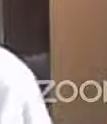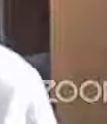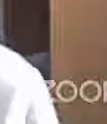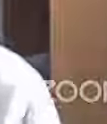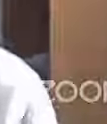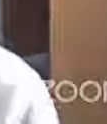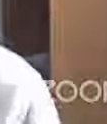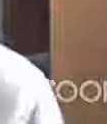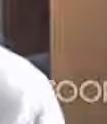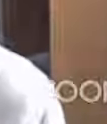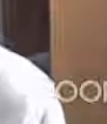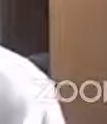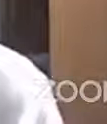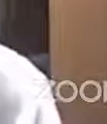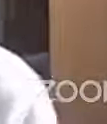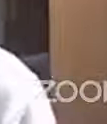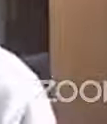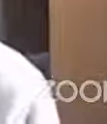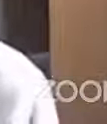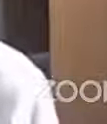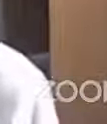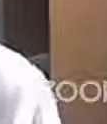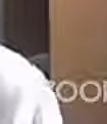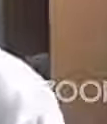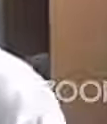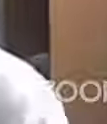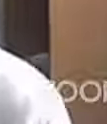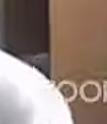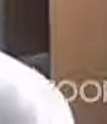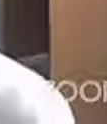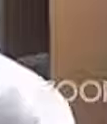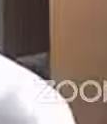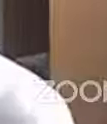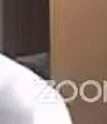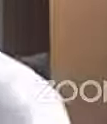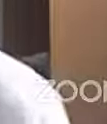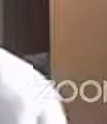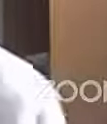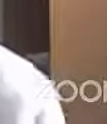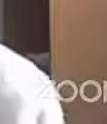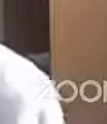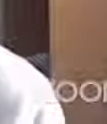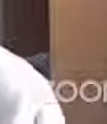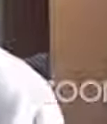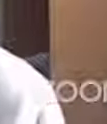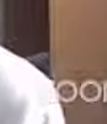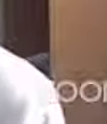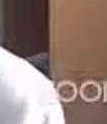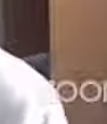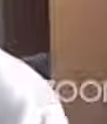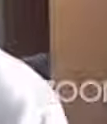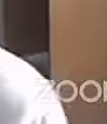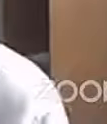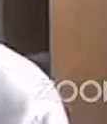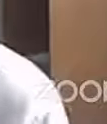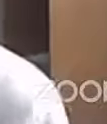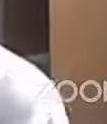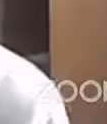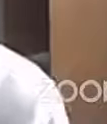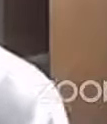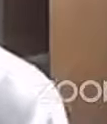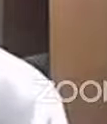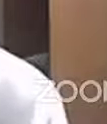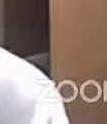muchísimas gracias al municipio de León en especial al DIF León a su directora a todo el equipo por